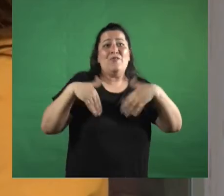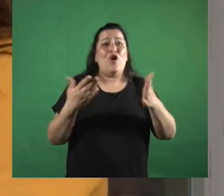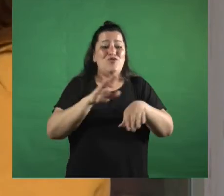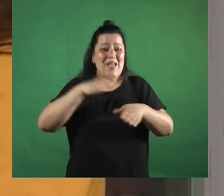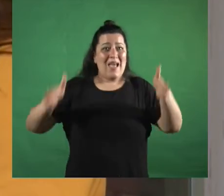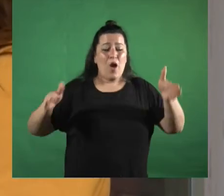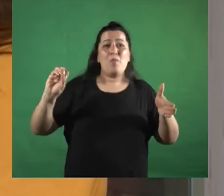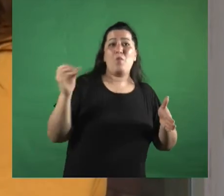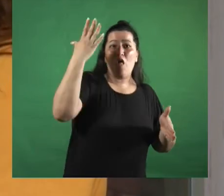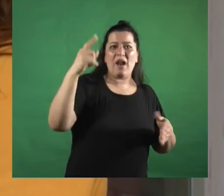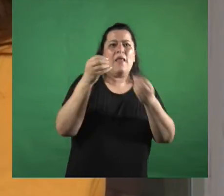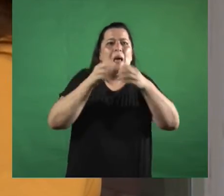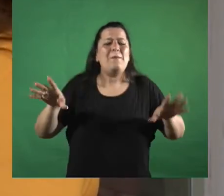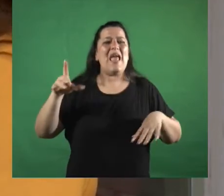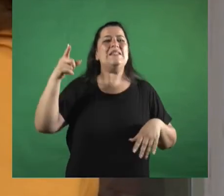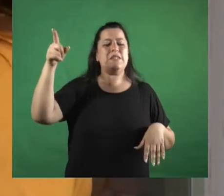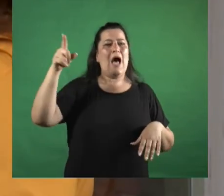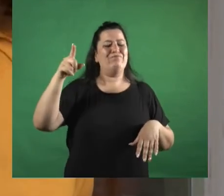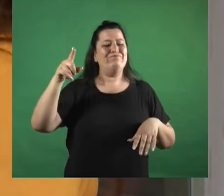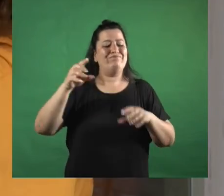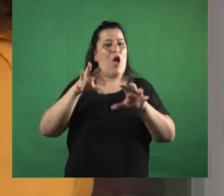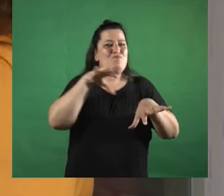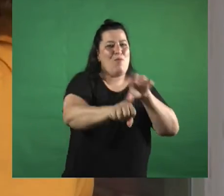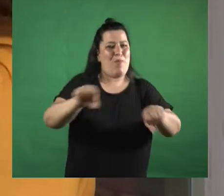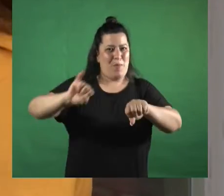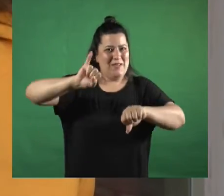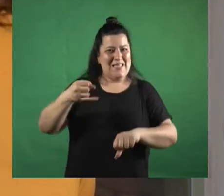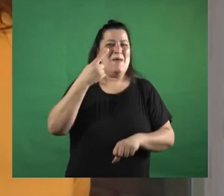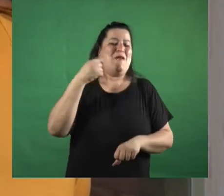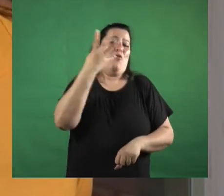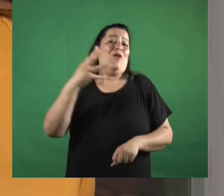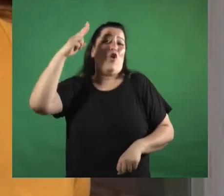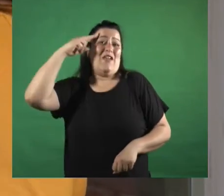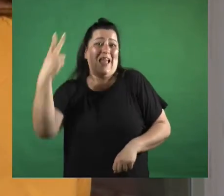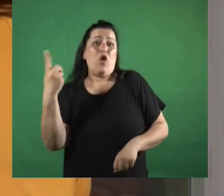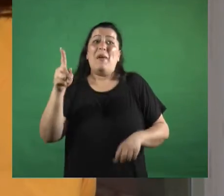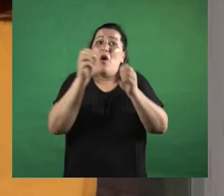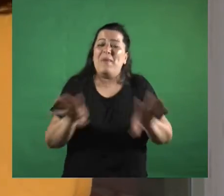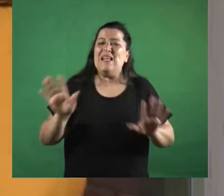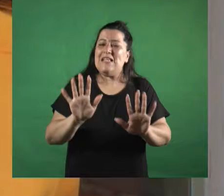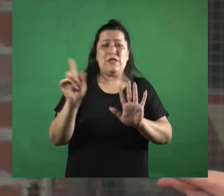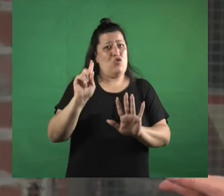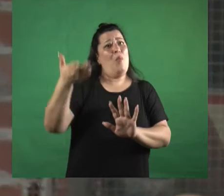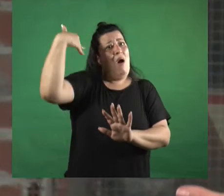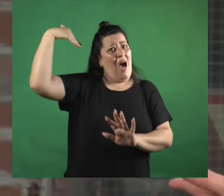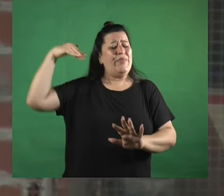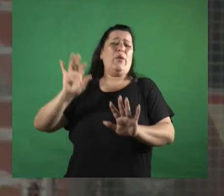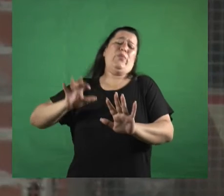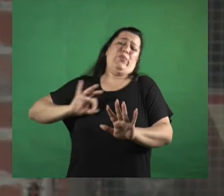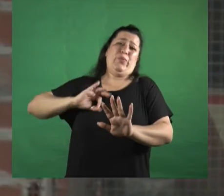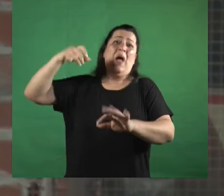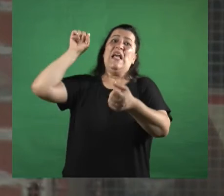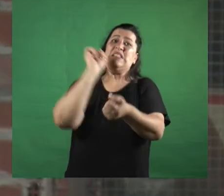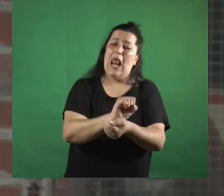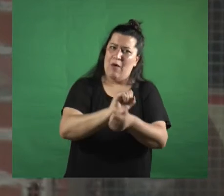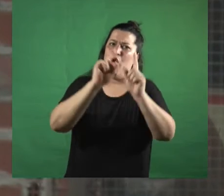en la conquista y comparto esa idea pero no comparto que ahí empiece el esclavismo porque de hecho no es así el esclavismo es una idea muy antigua